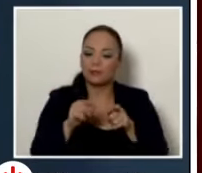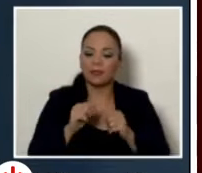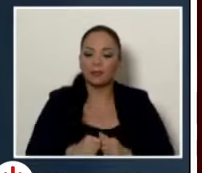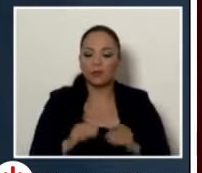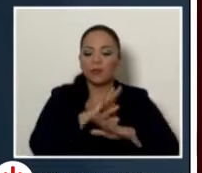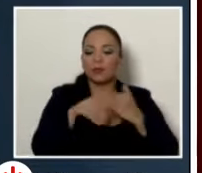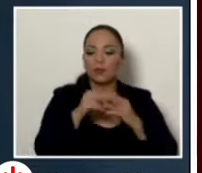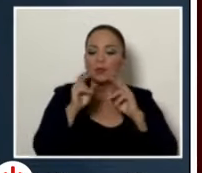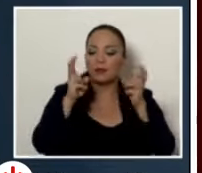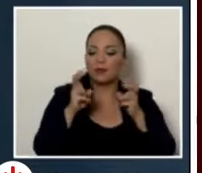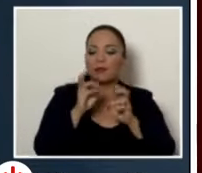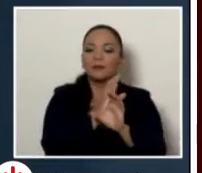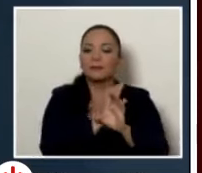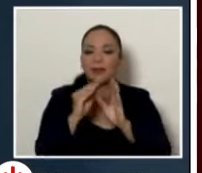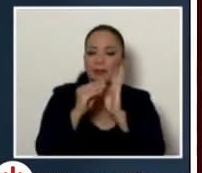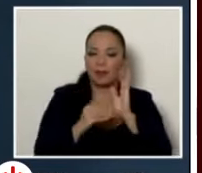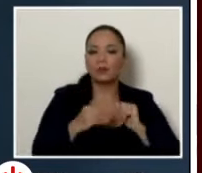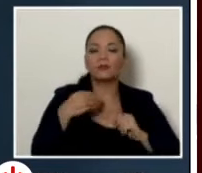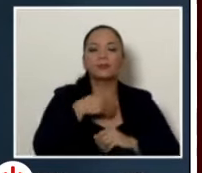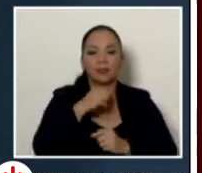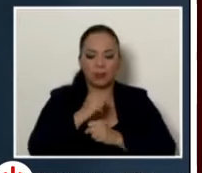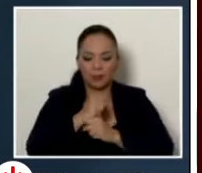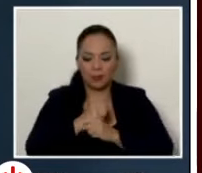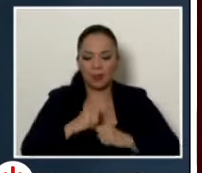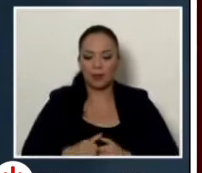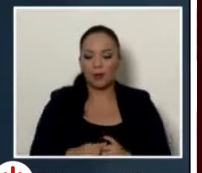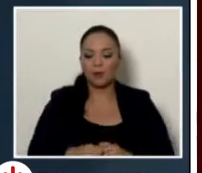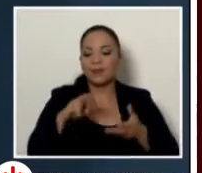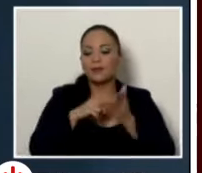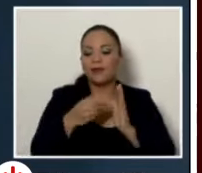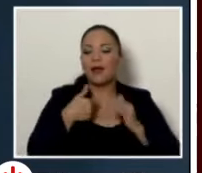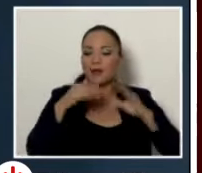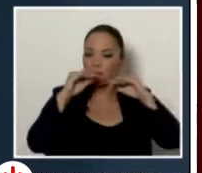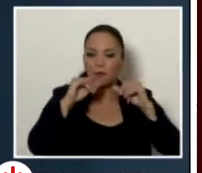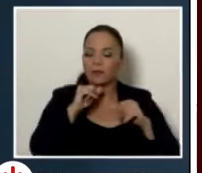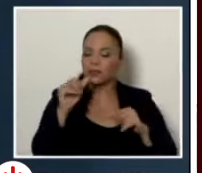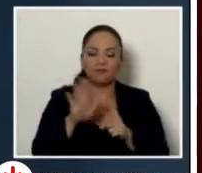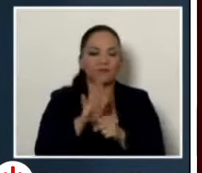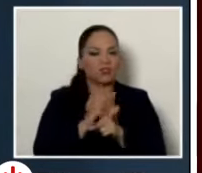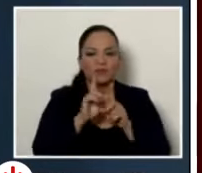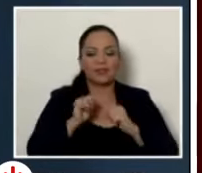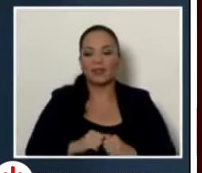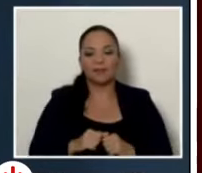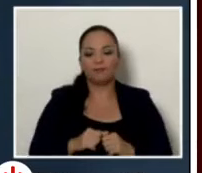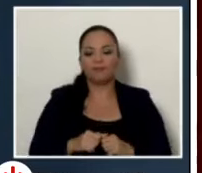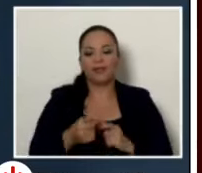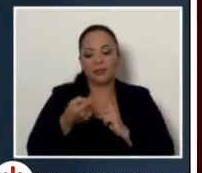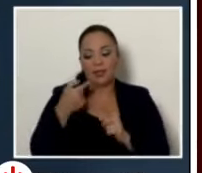toda la custodia de entrega de los datos al ministerio de trabajo es decir hay información insuficiente y desde mi llegada presidente